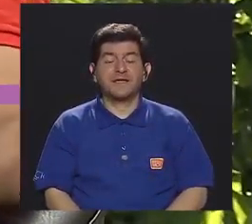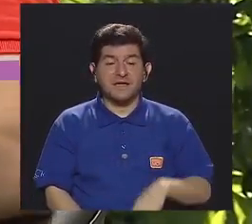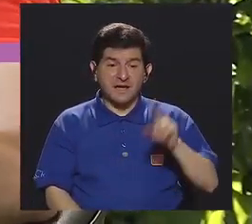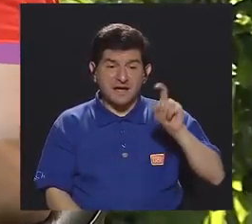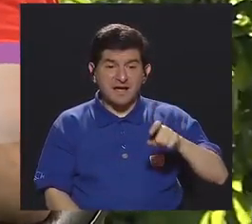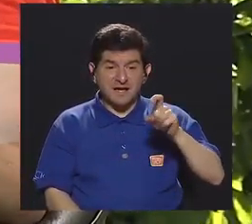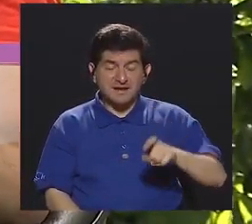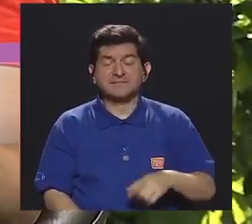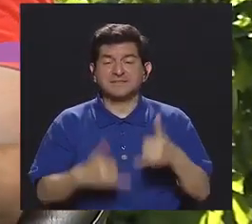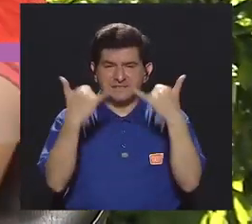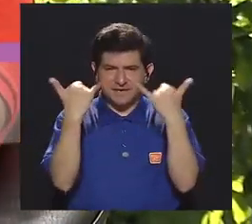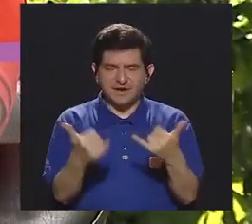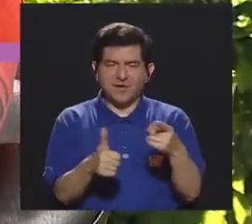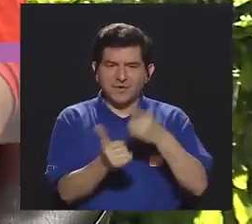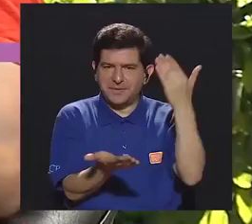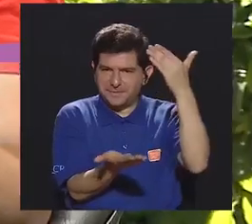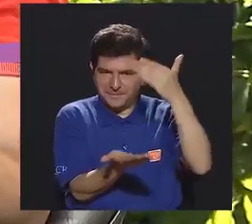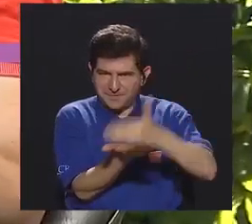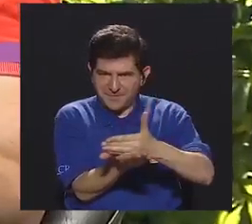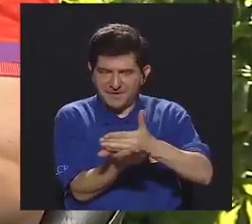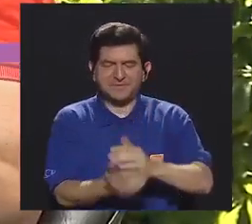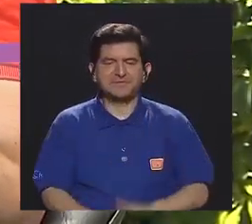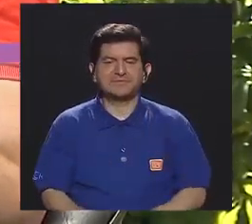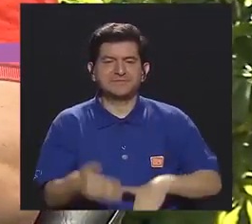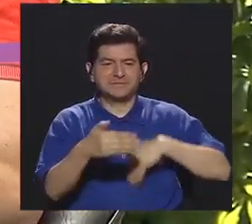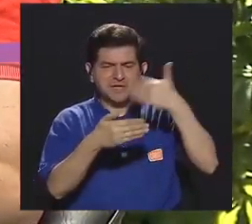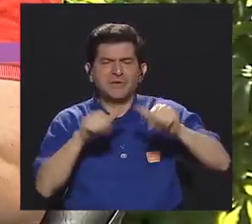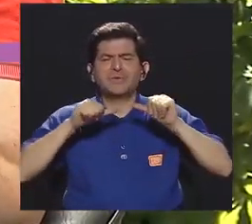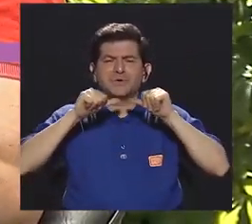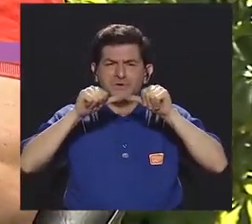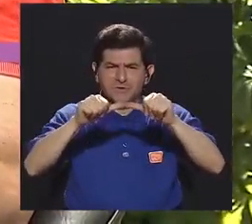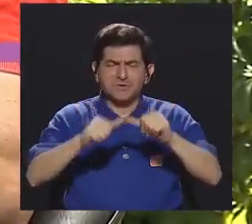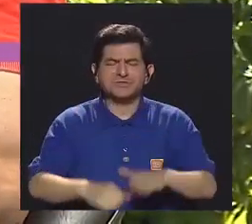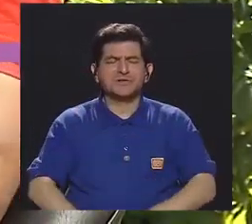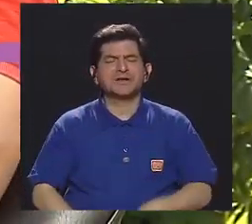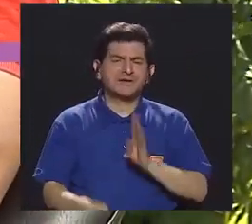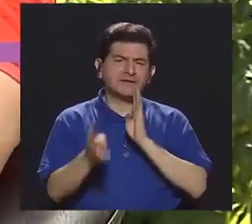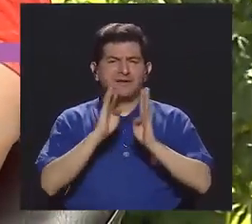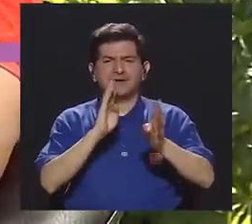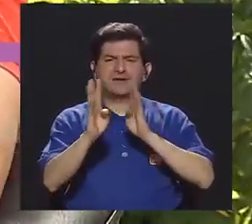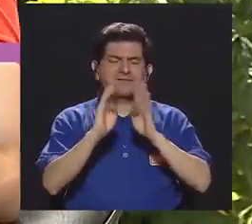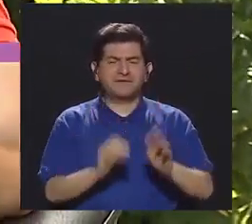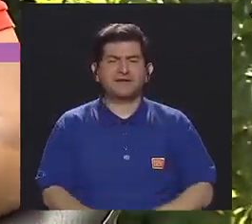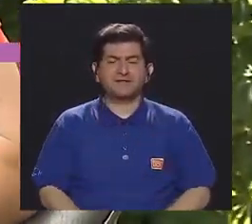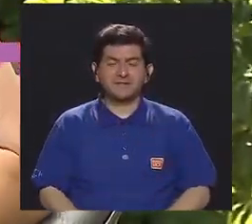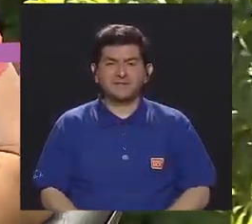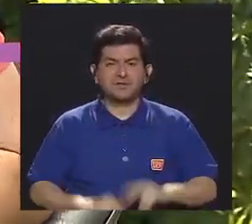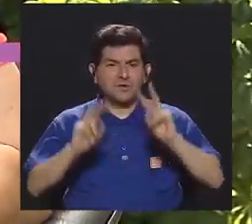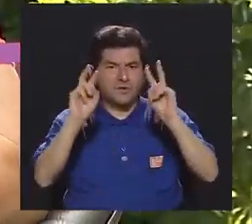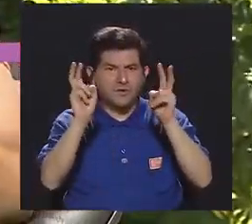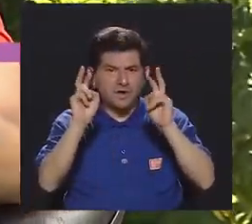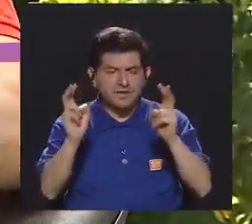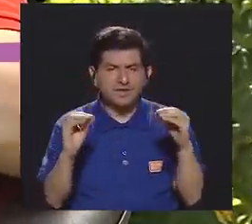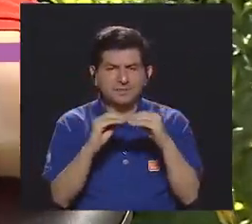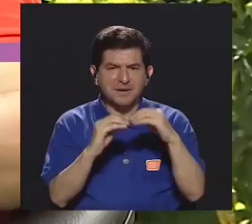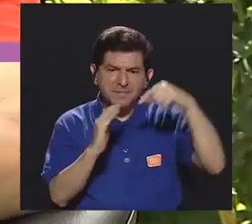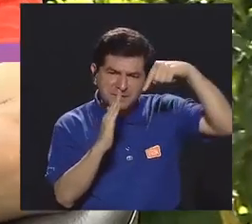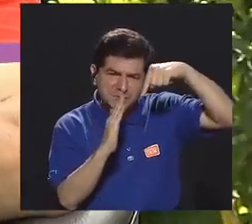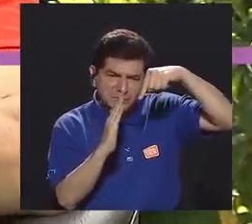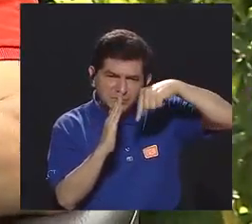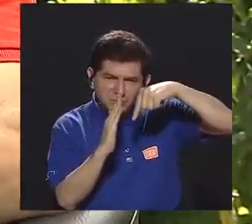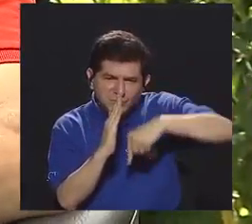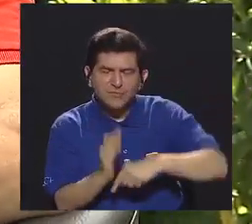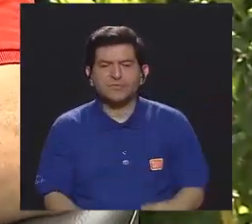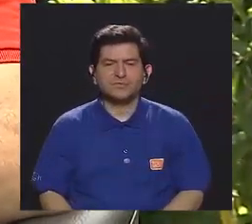recurrir. Vamos a hacer acá una primera pausa para ya continuar este conversando y entrar en temas